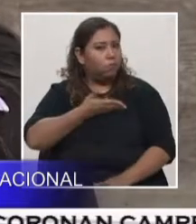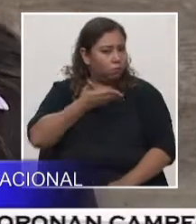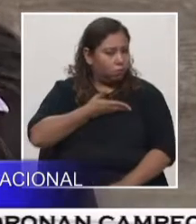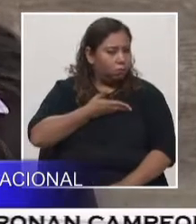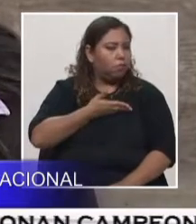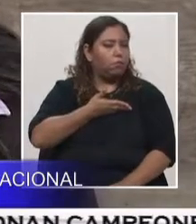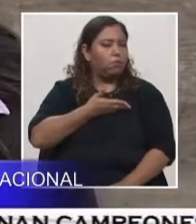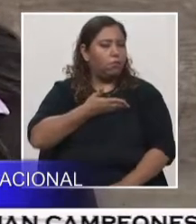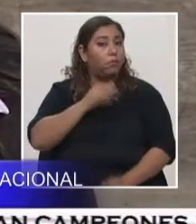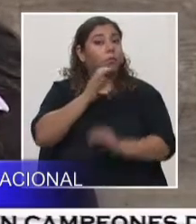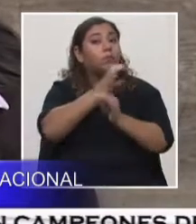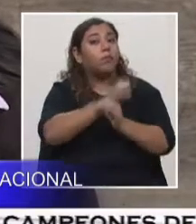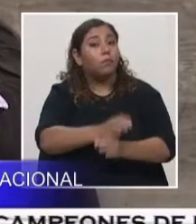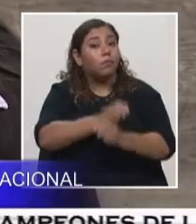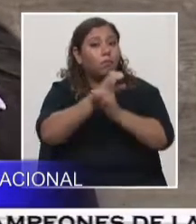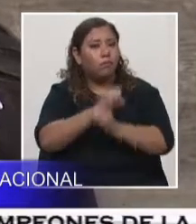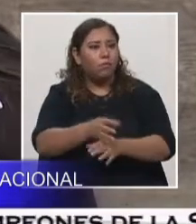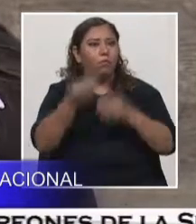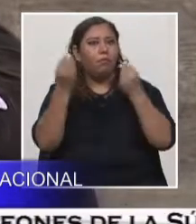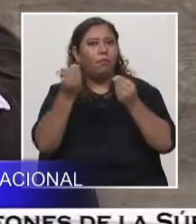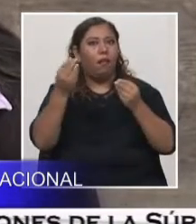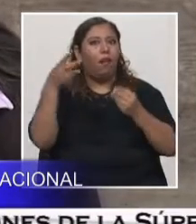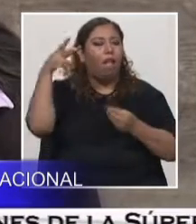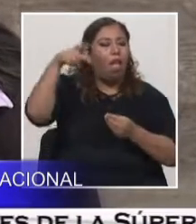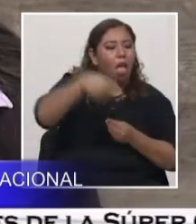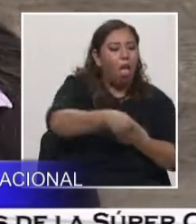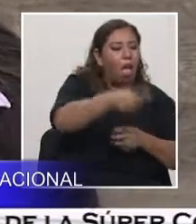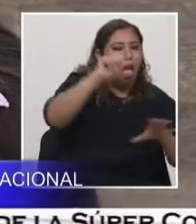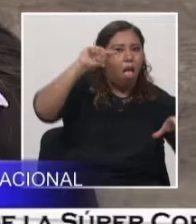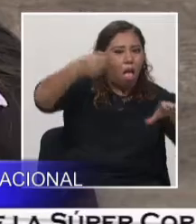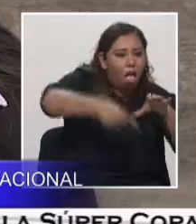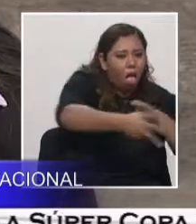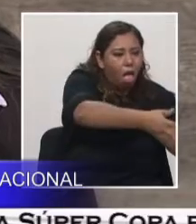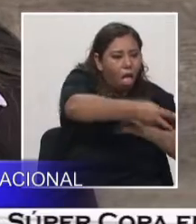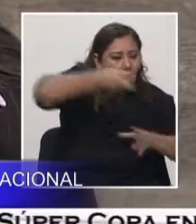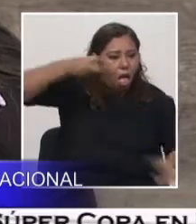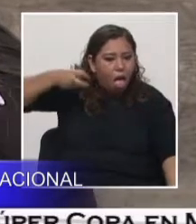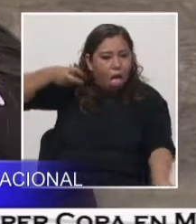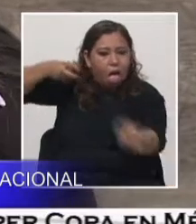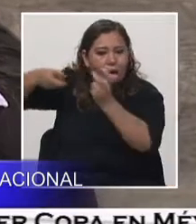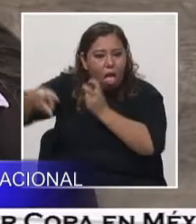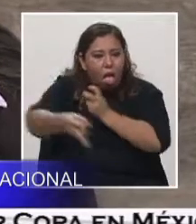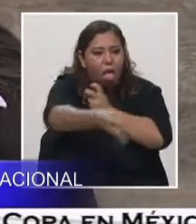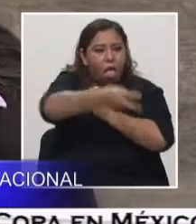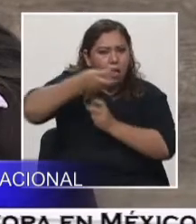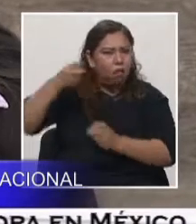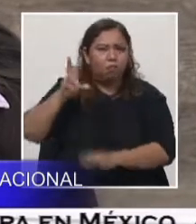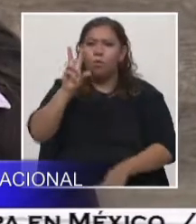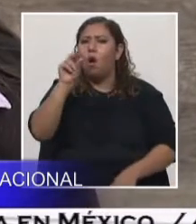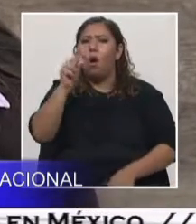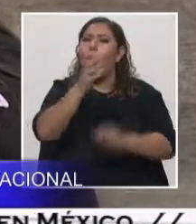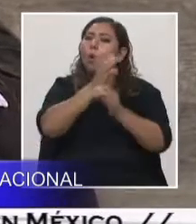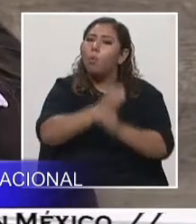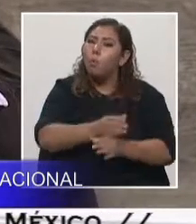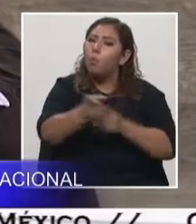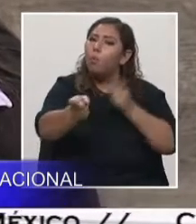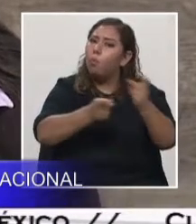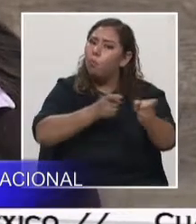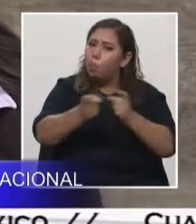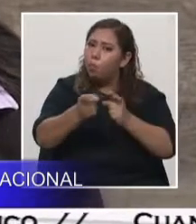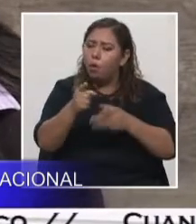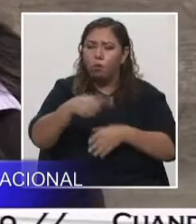pues, e informar e incidir en las comunidades, las personas, para que puedan ver la importancia de lo que es esta rama.